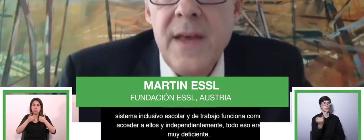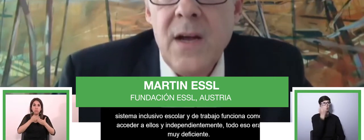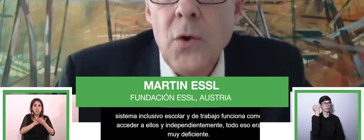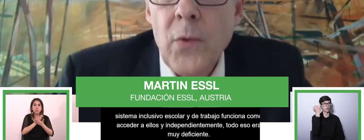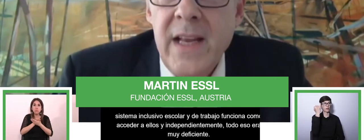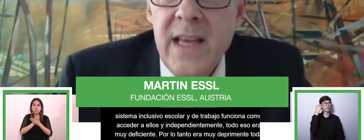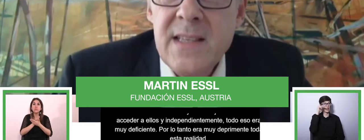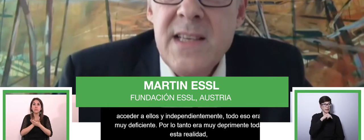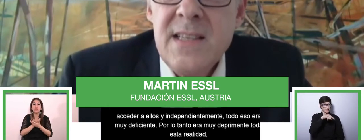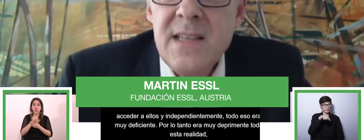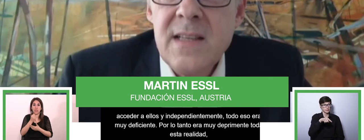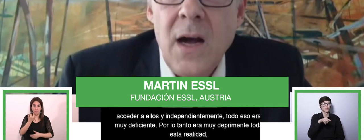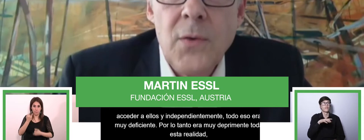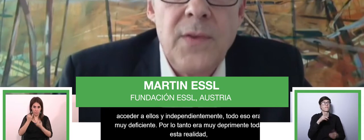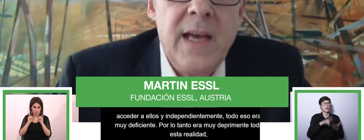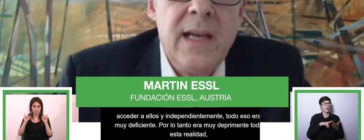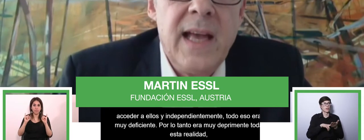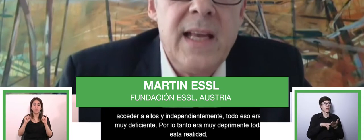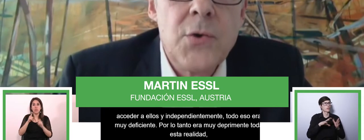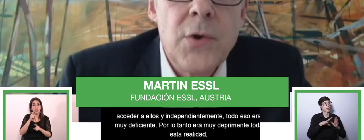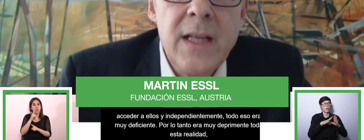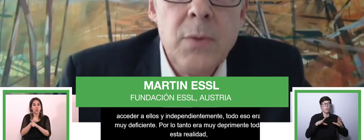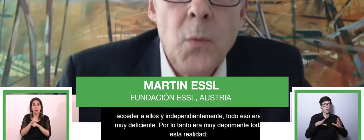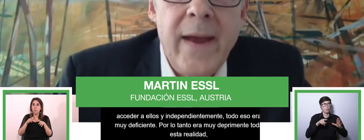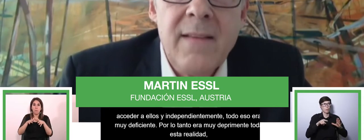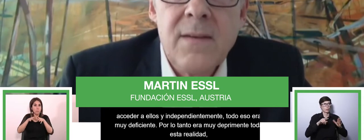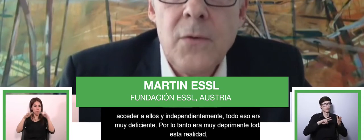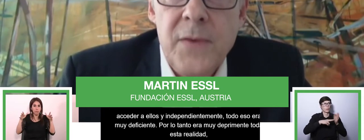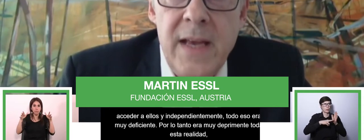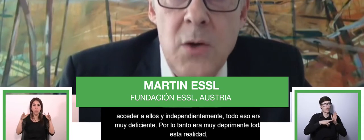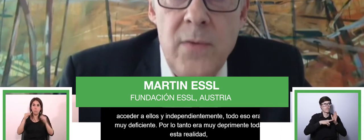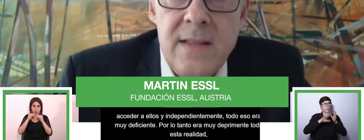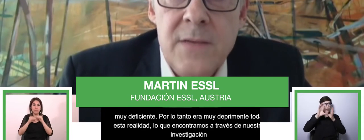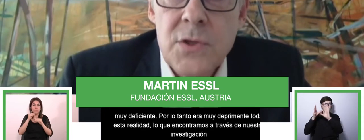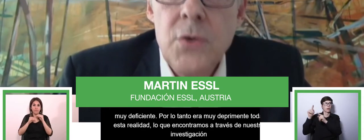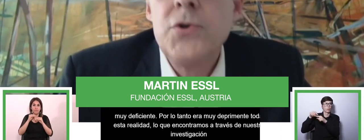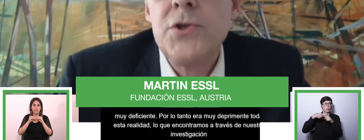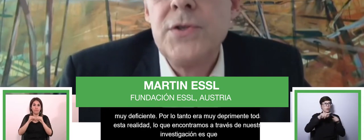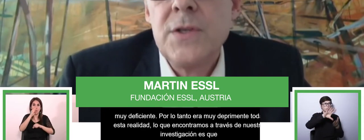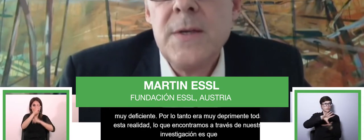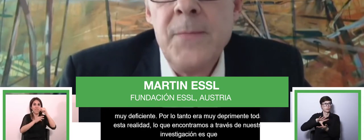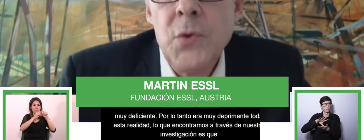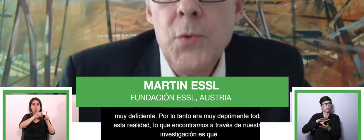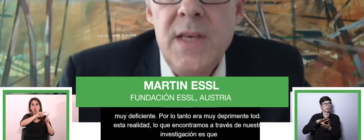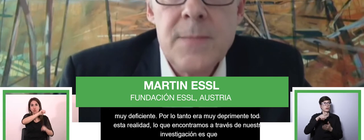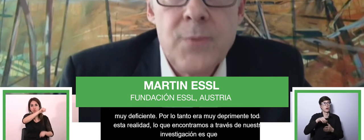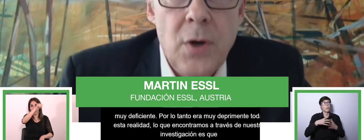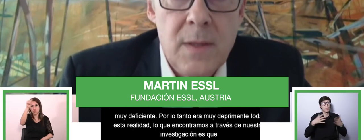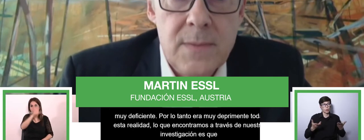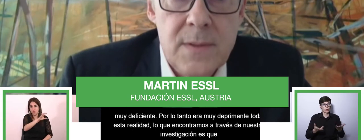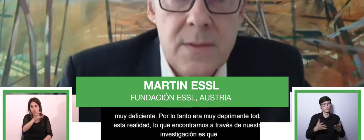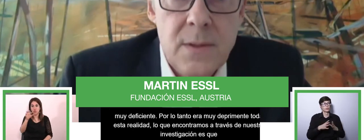es que siempre ya existe ahí una riqueza de soluciones